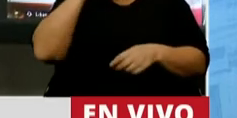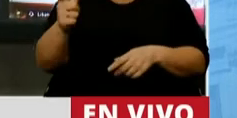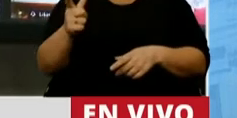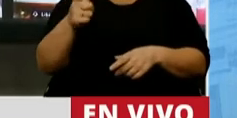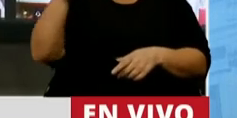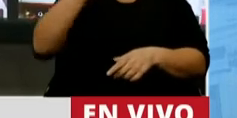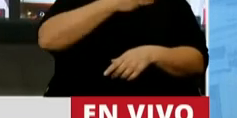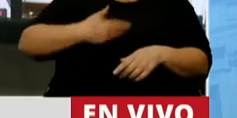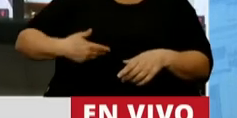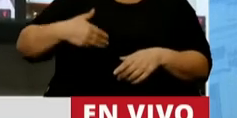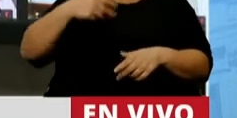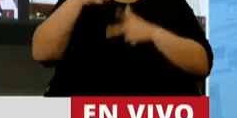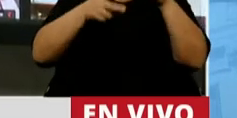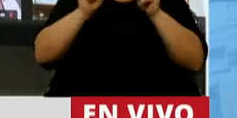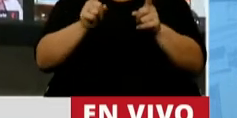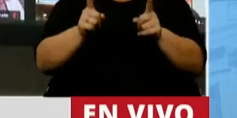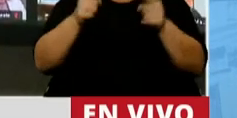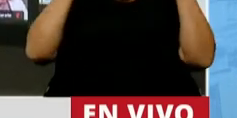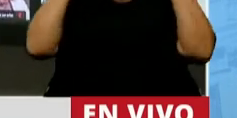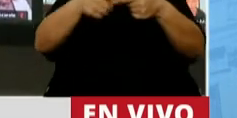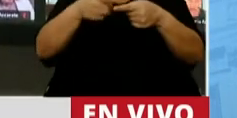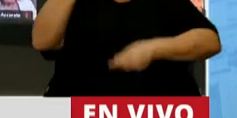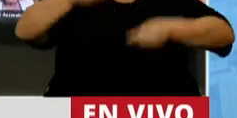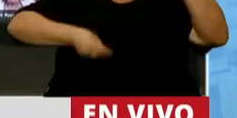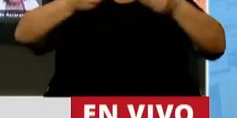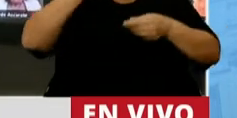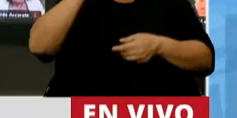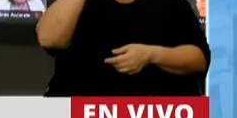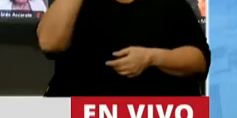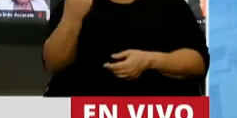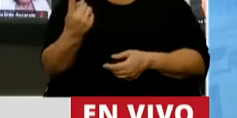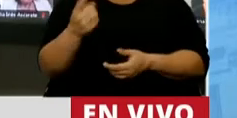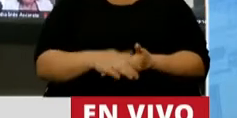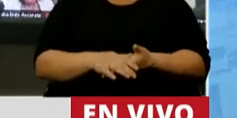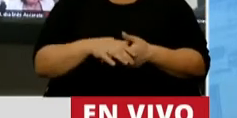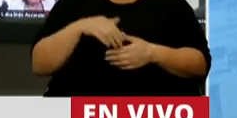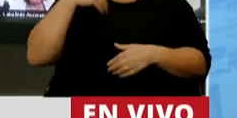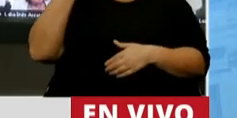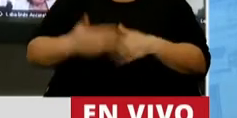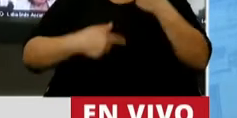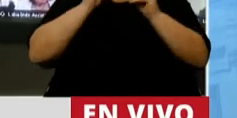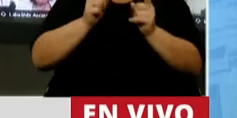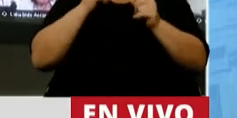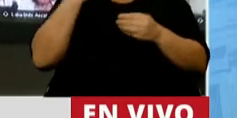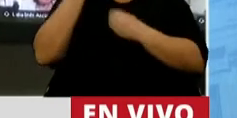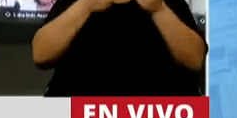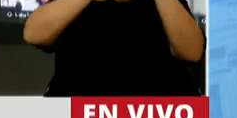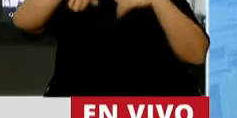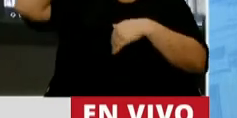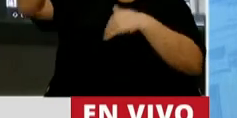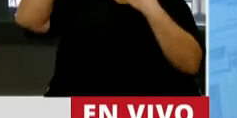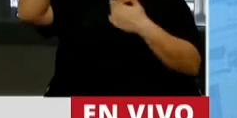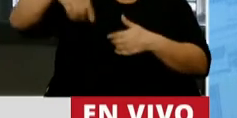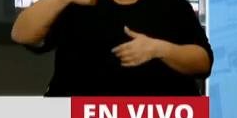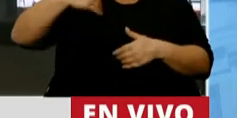el oficialismo expresó textualmente como objetivo del presupuesto 2021, el aumento constante y sostenido de las exportaciones